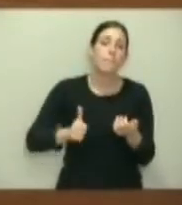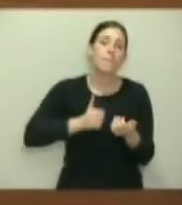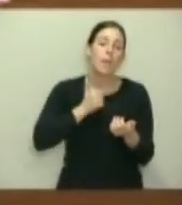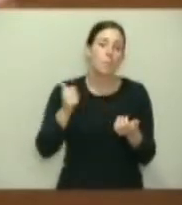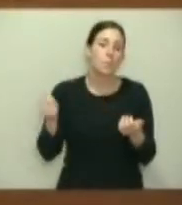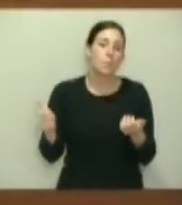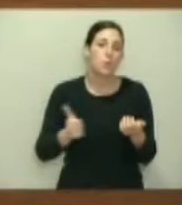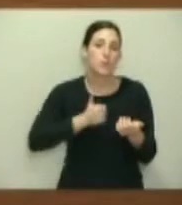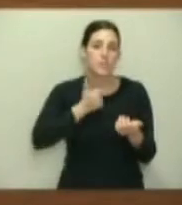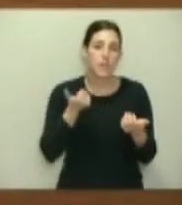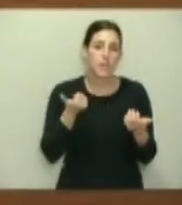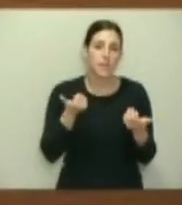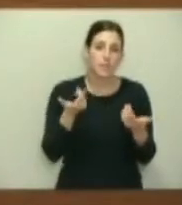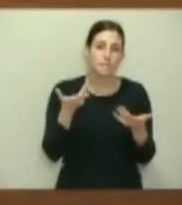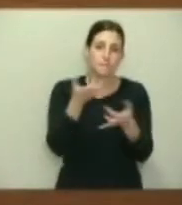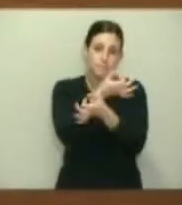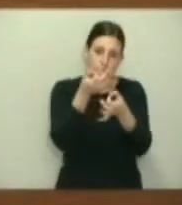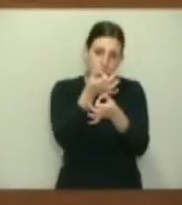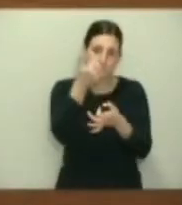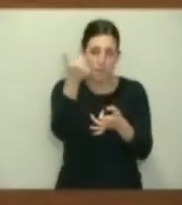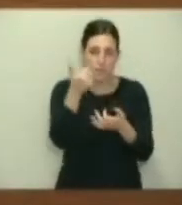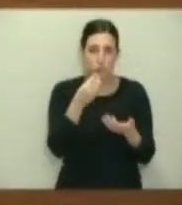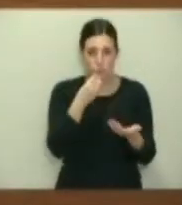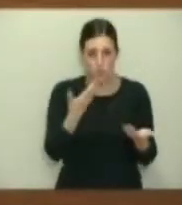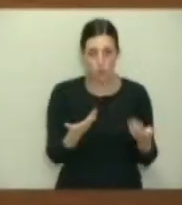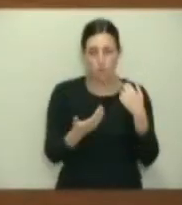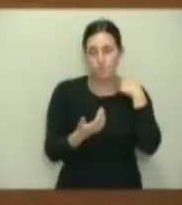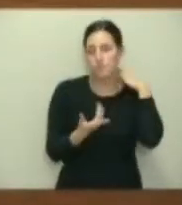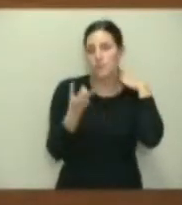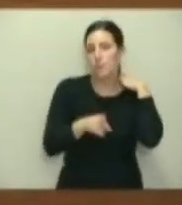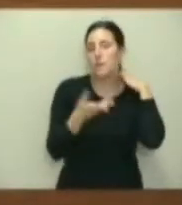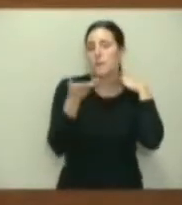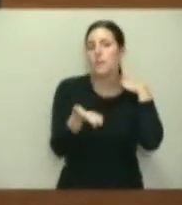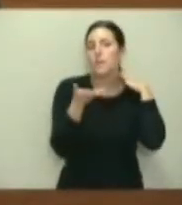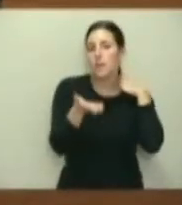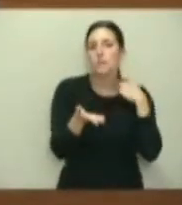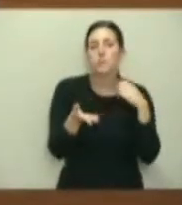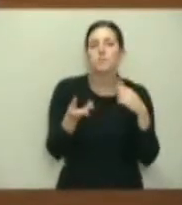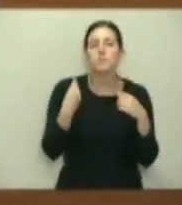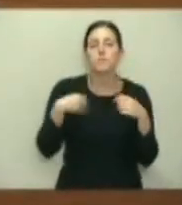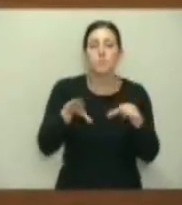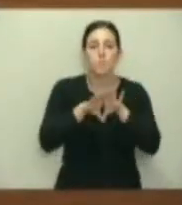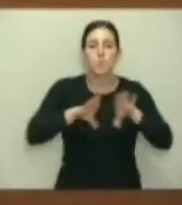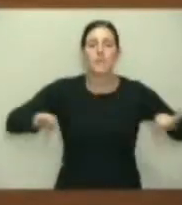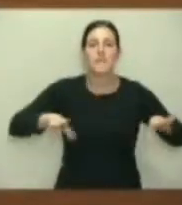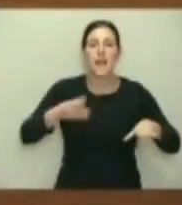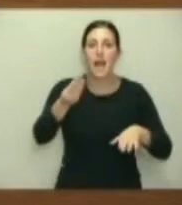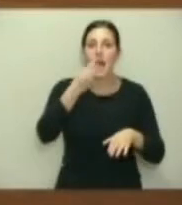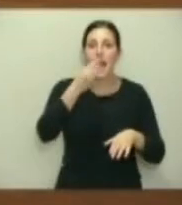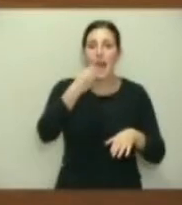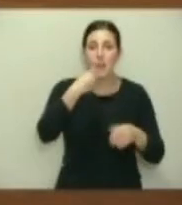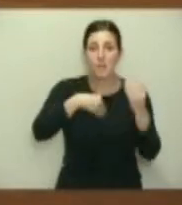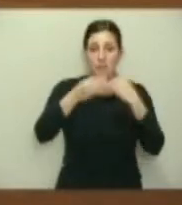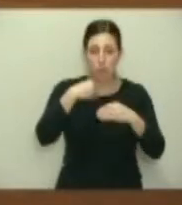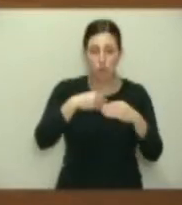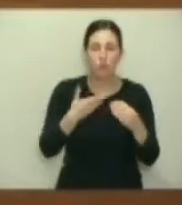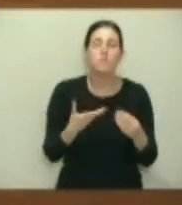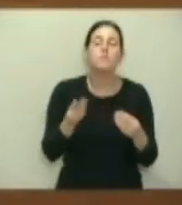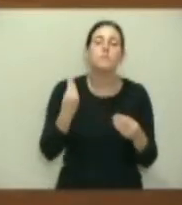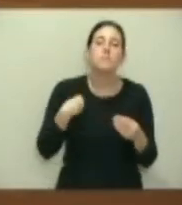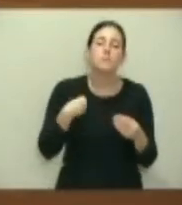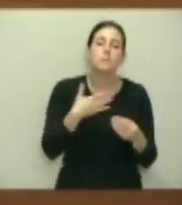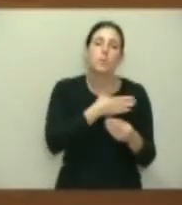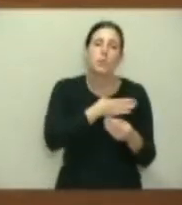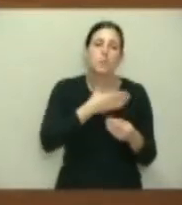más eficacia. Le pedíamos también que se estableciese esa mesa de la alimentación, en esa mesa de la alimentación donde